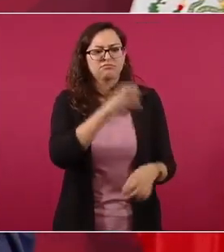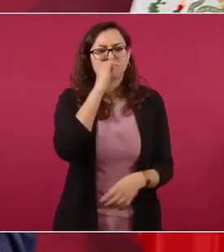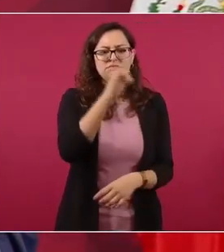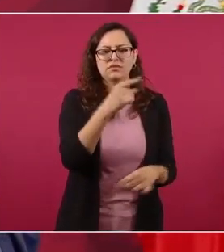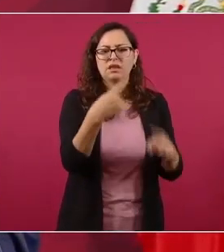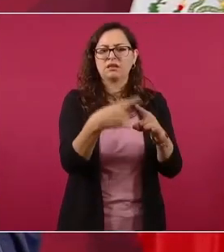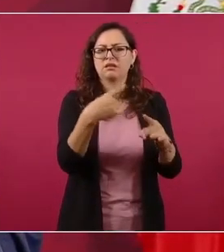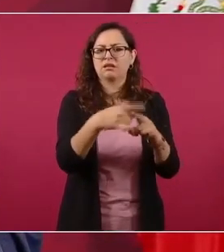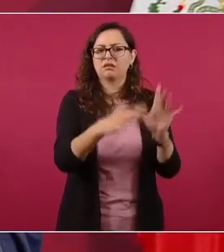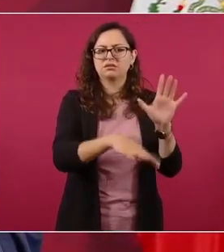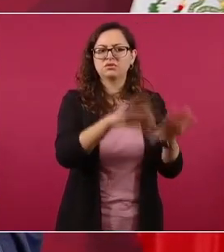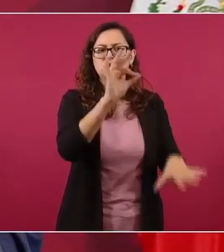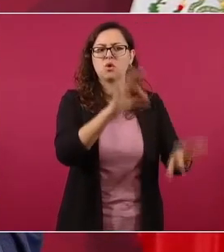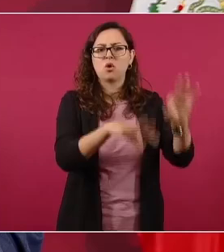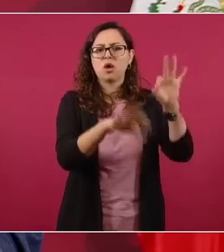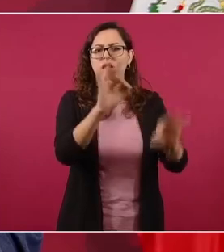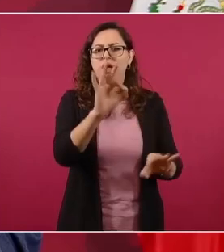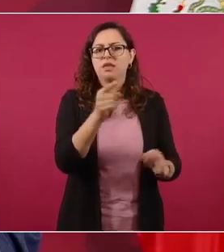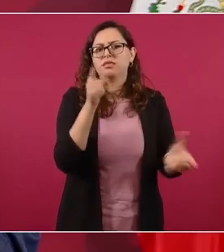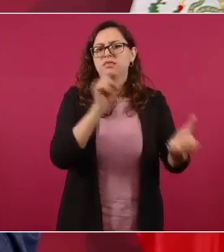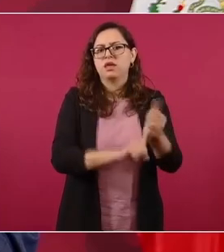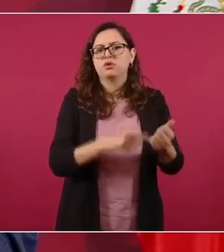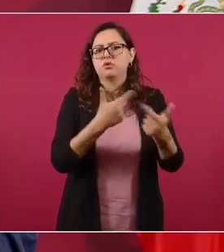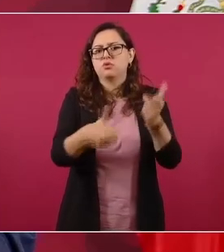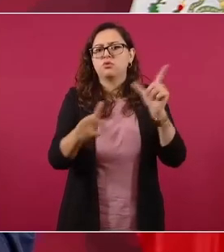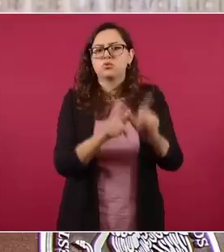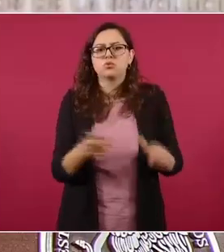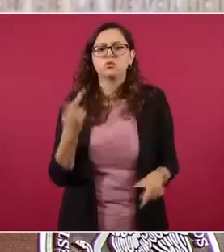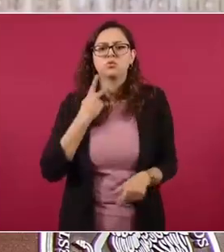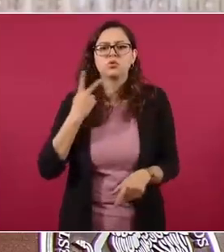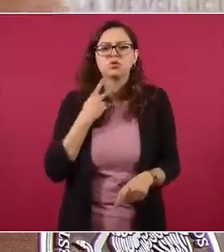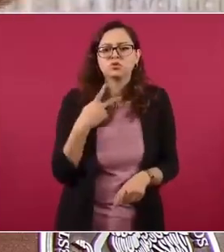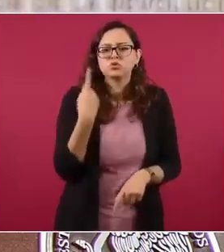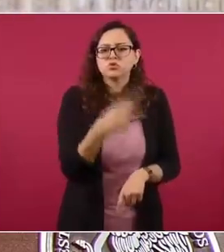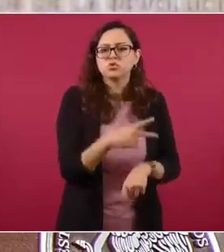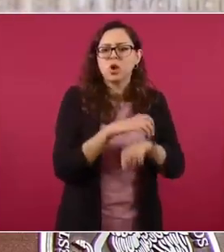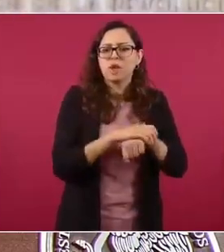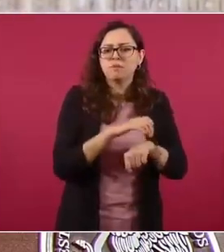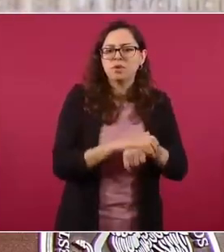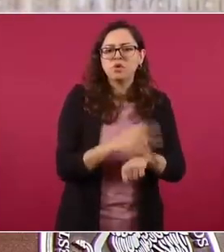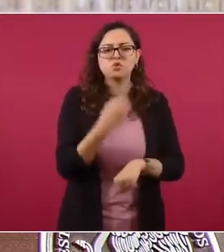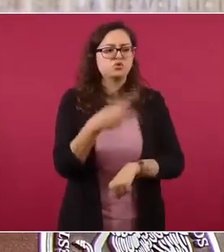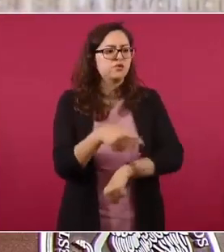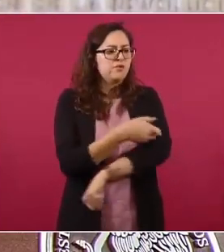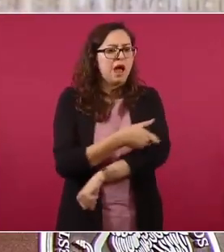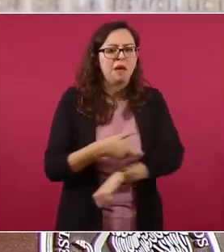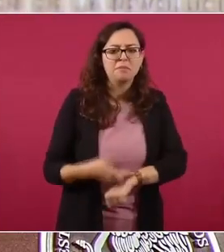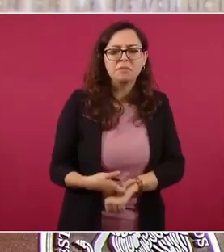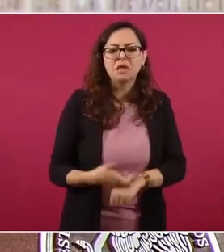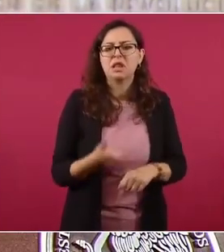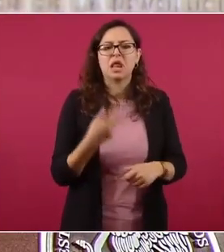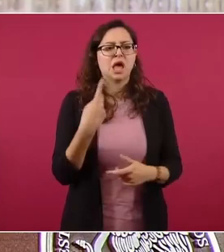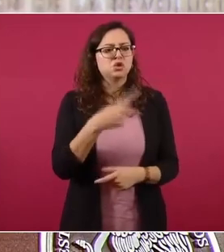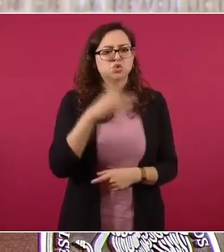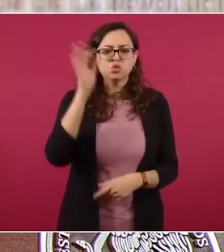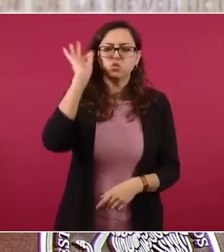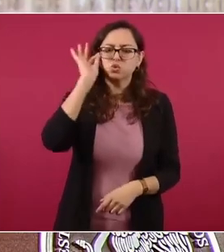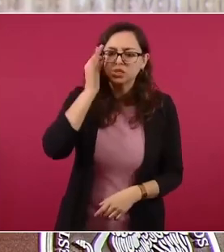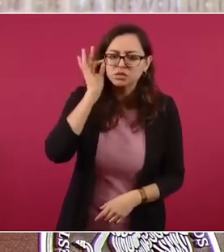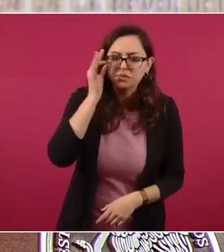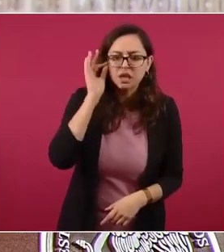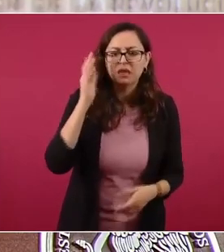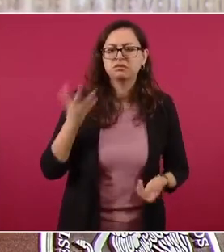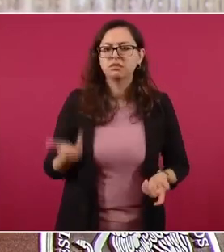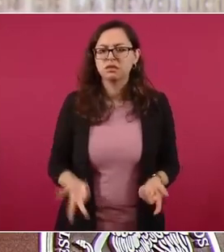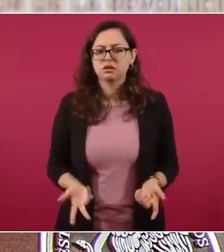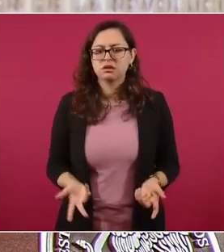o el que se coló,